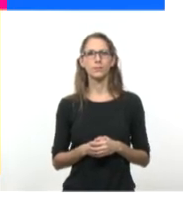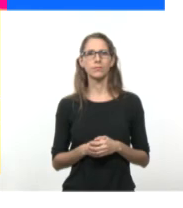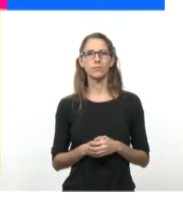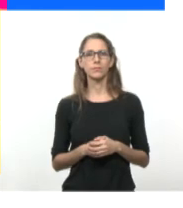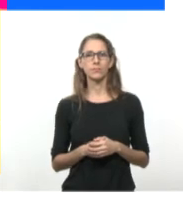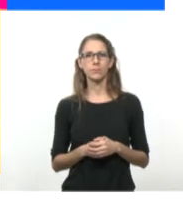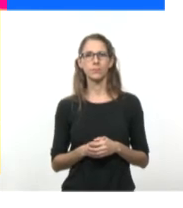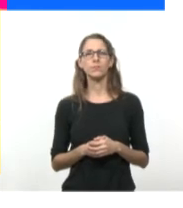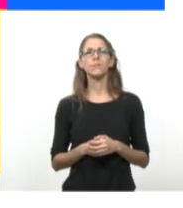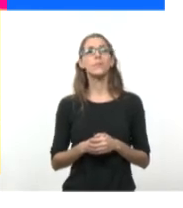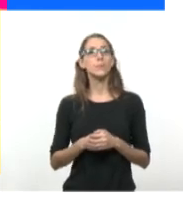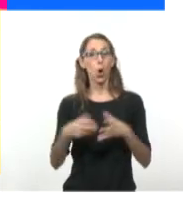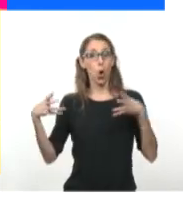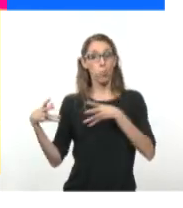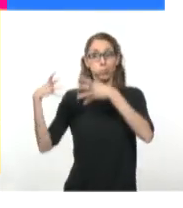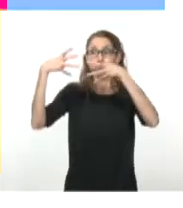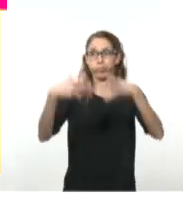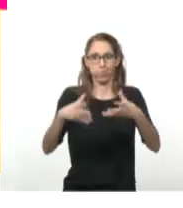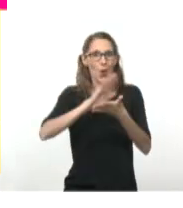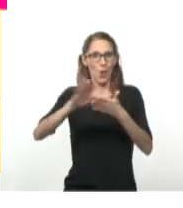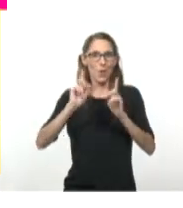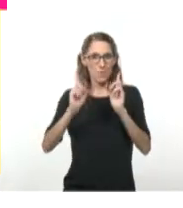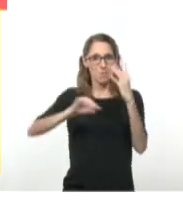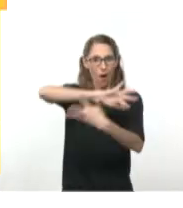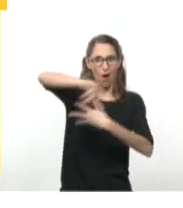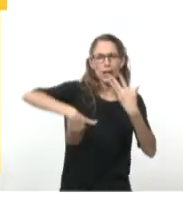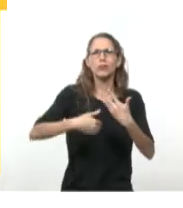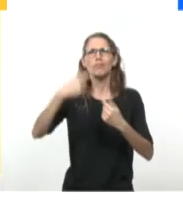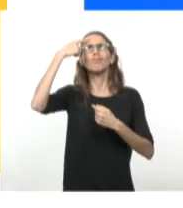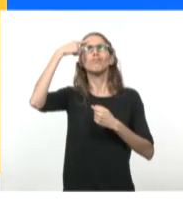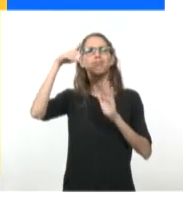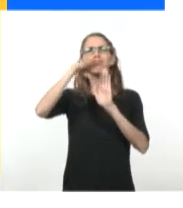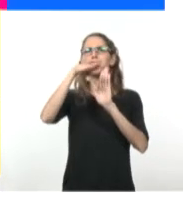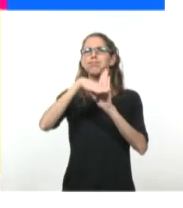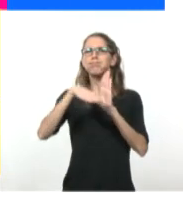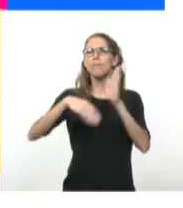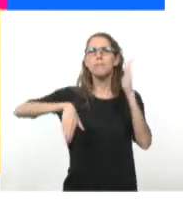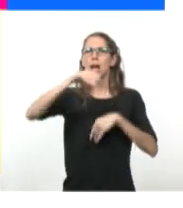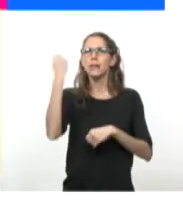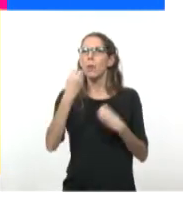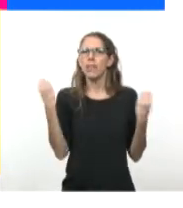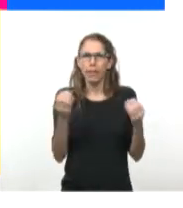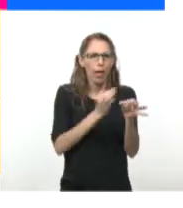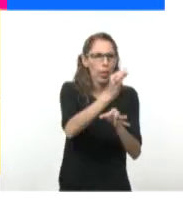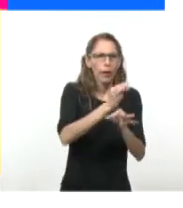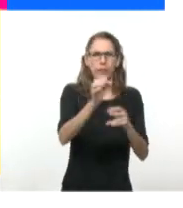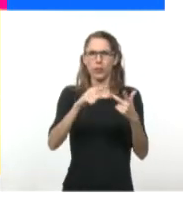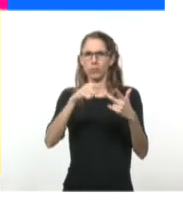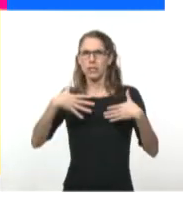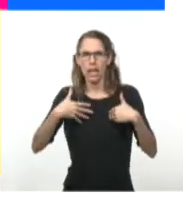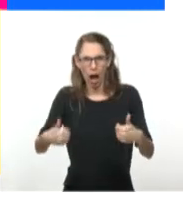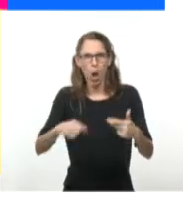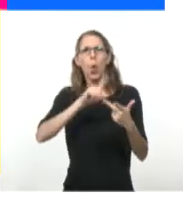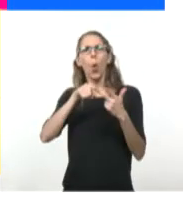El nuevo gobierno revolucionario estableció como áreas de prioridad la educación, la salud y la